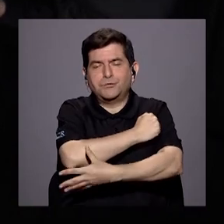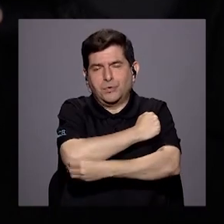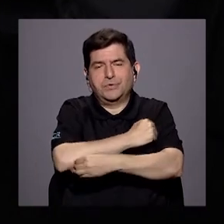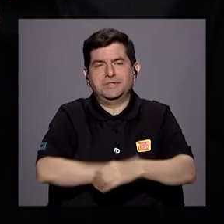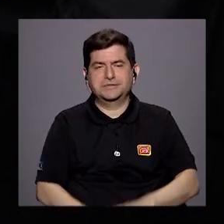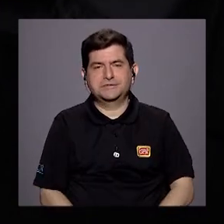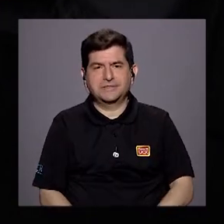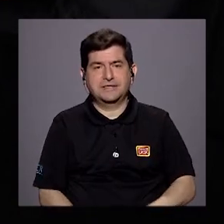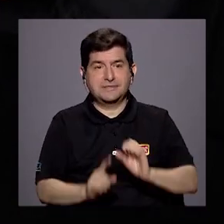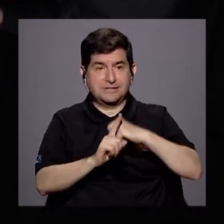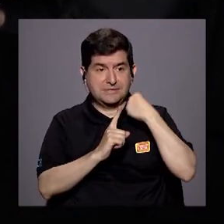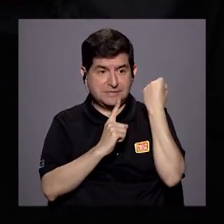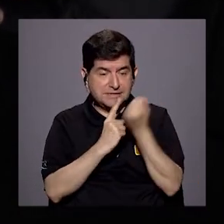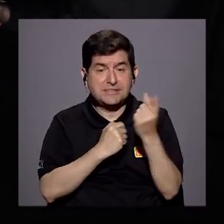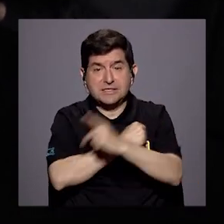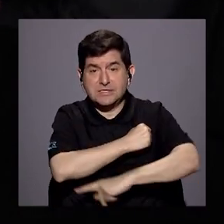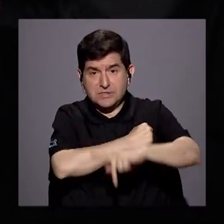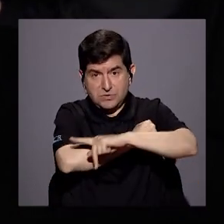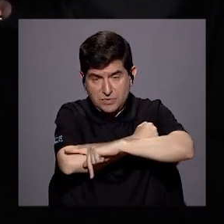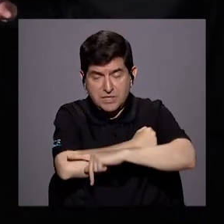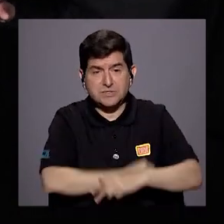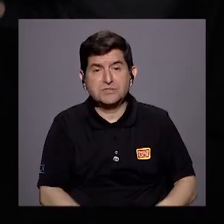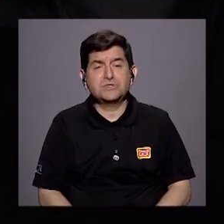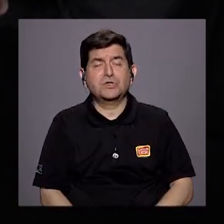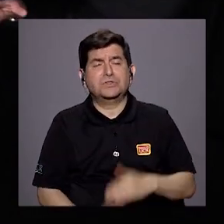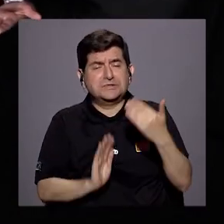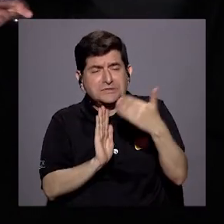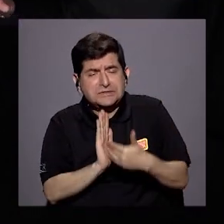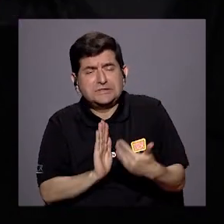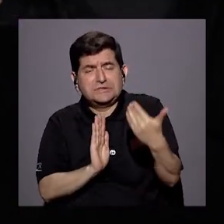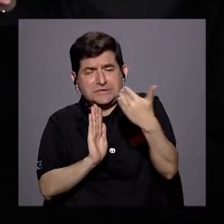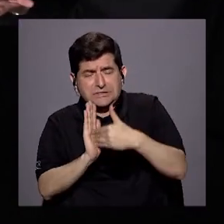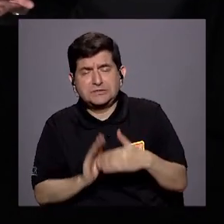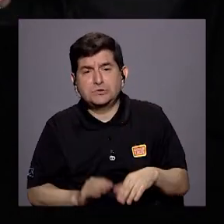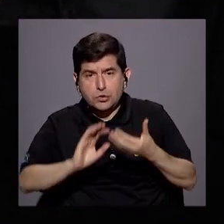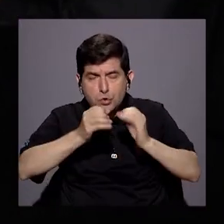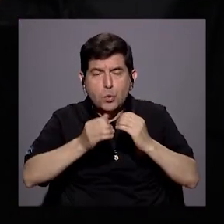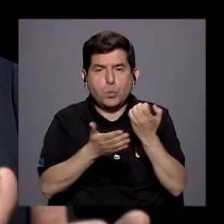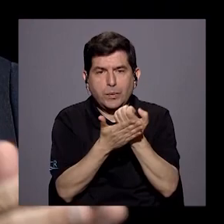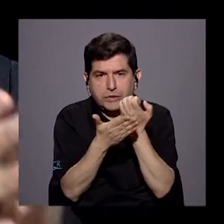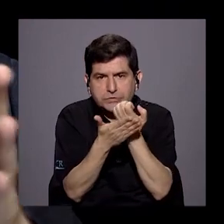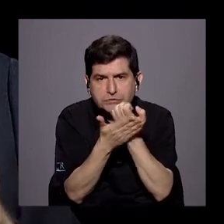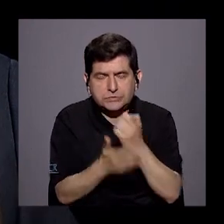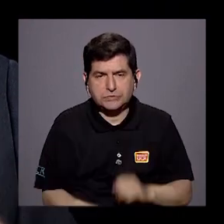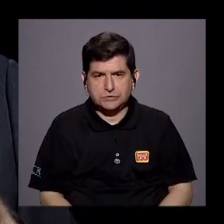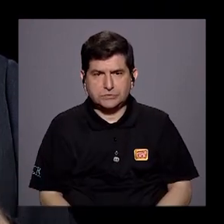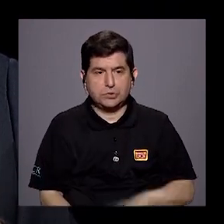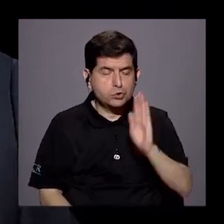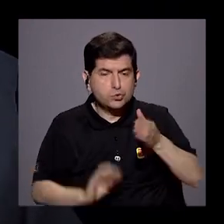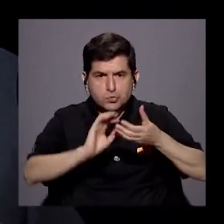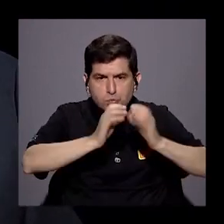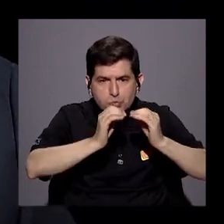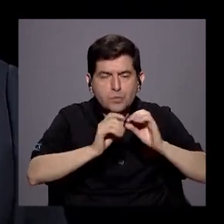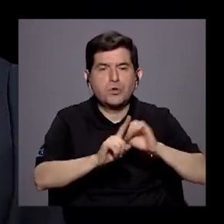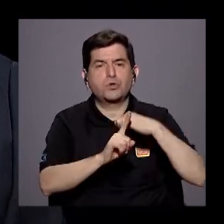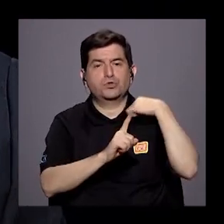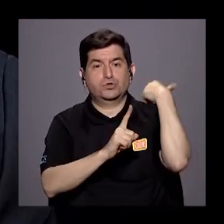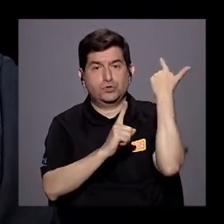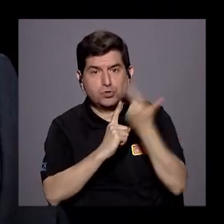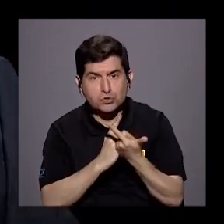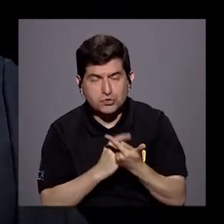Es la situación en que el país ha venido deteriorando sus índices económicos, sus índices sociales